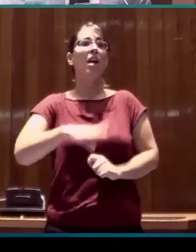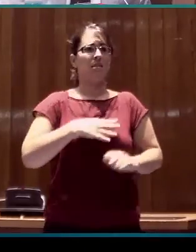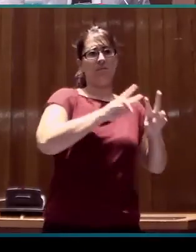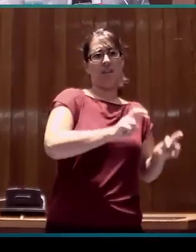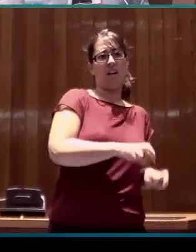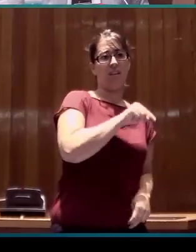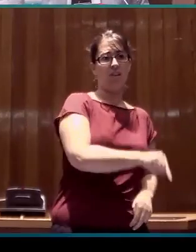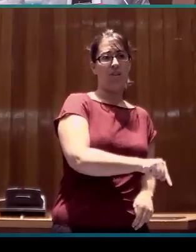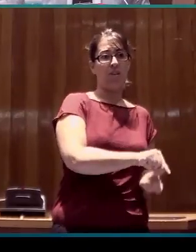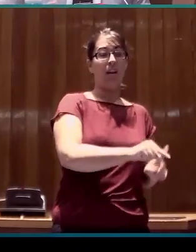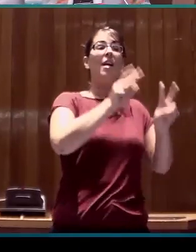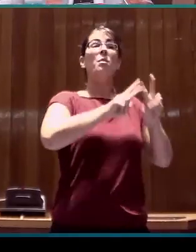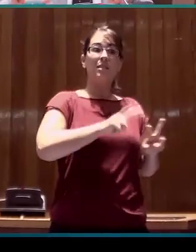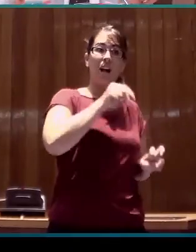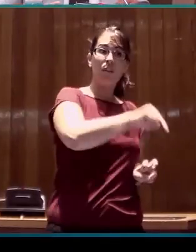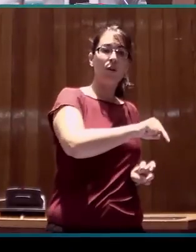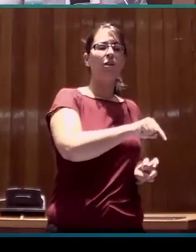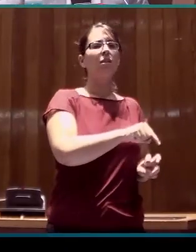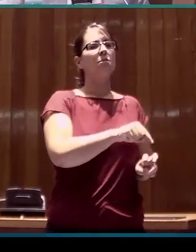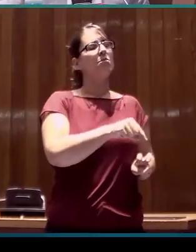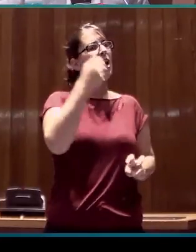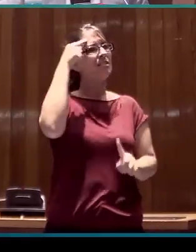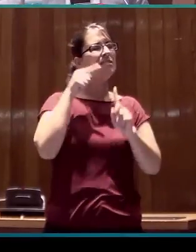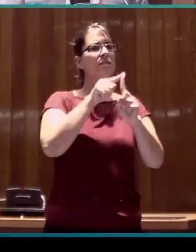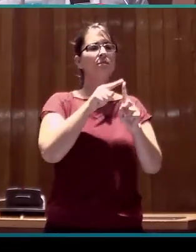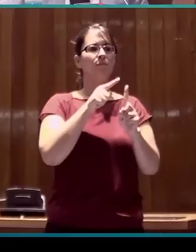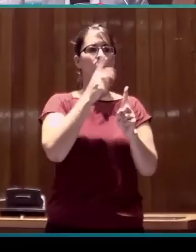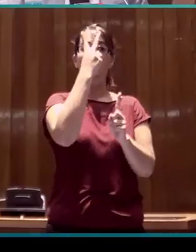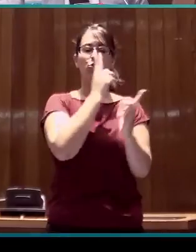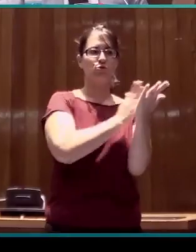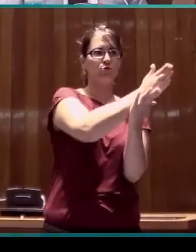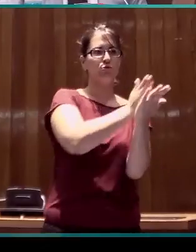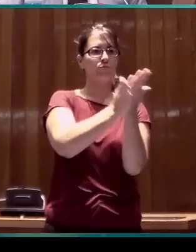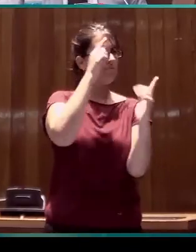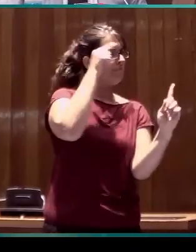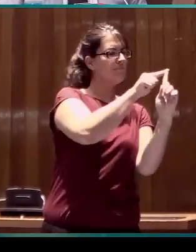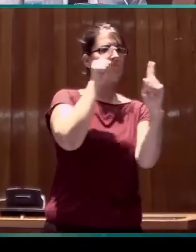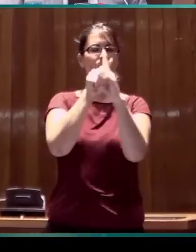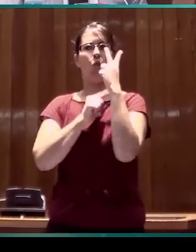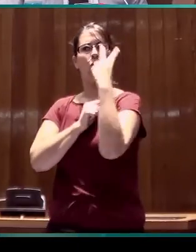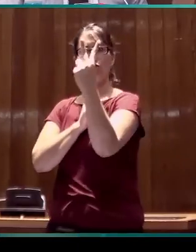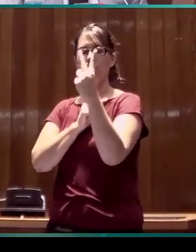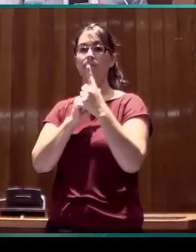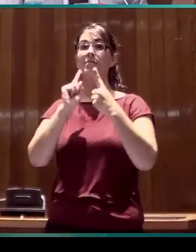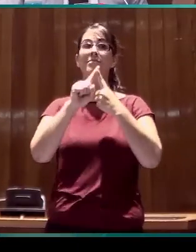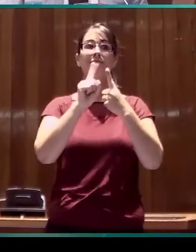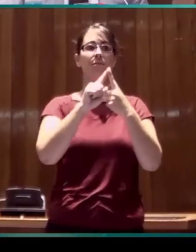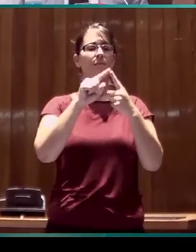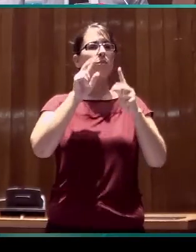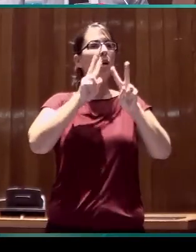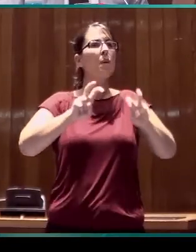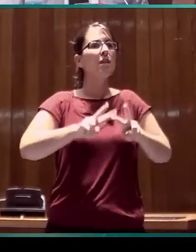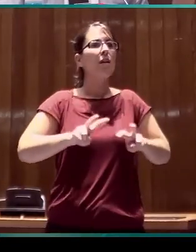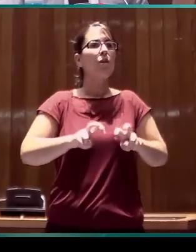Y esa investigación debe dirigirse hacia dos direcciones muy concretas. Una, que es investigación sobre